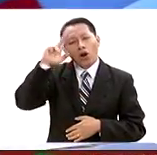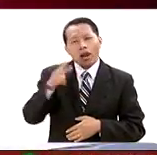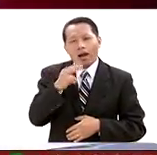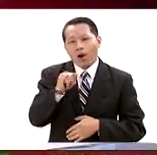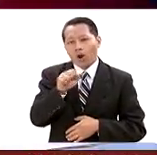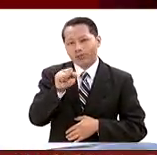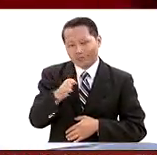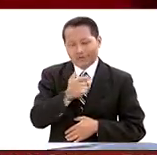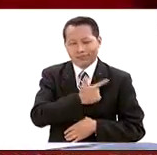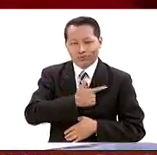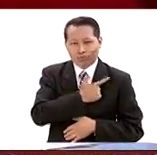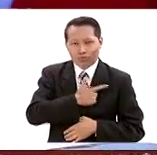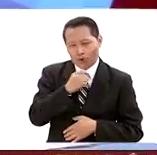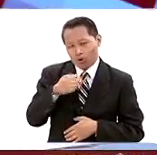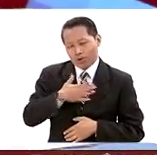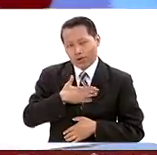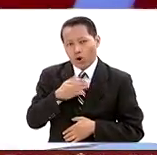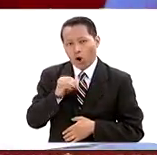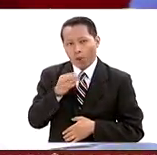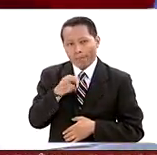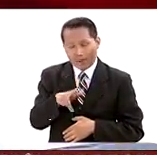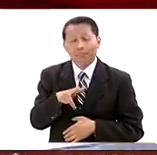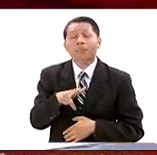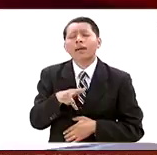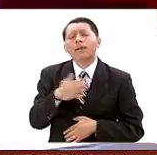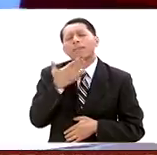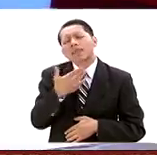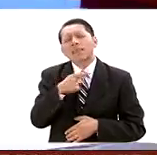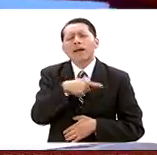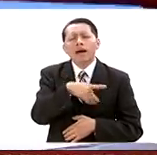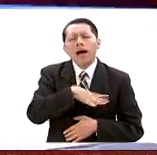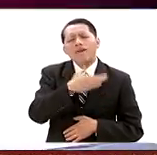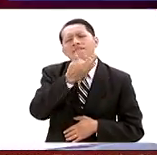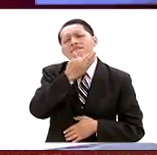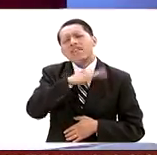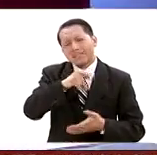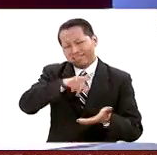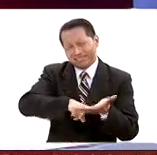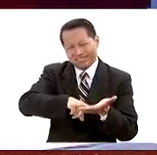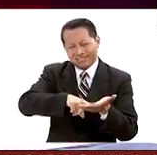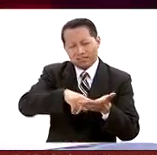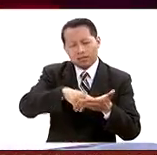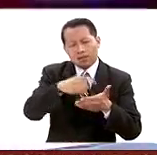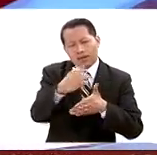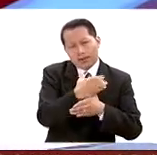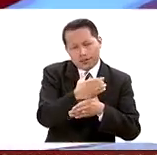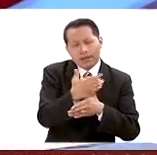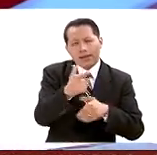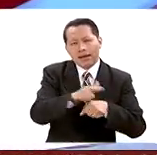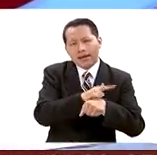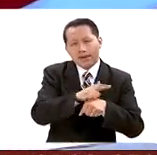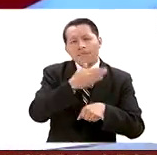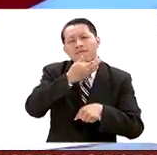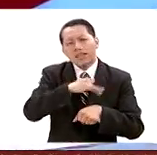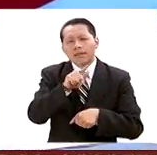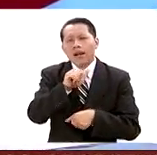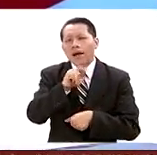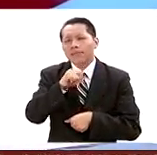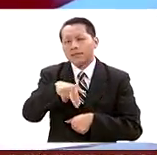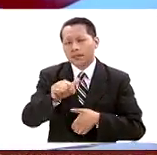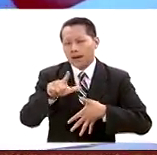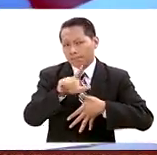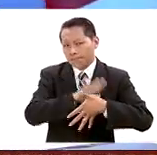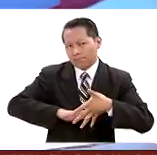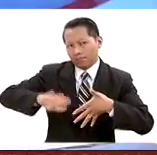bar gay se celebraba una fiesta latina, y pues entre esas circunstancias, por supuesto, las víctimas, varios también